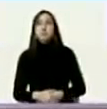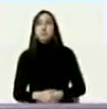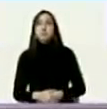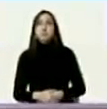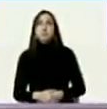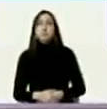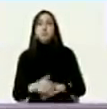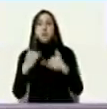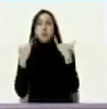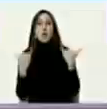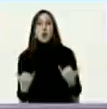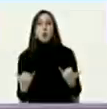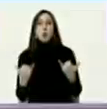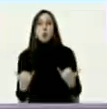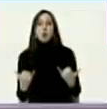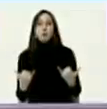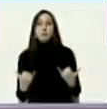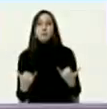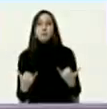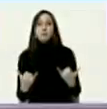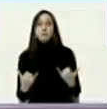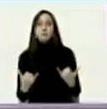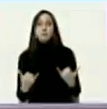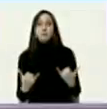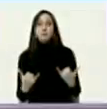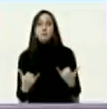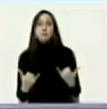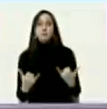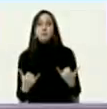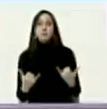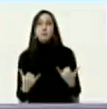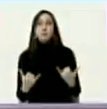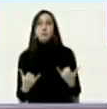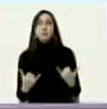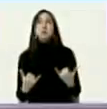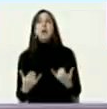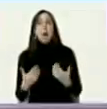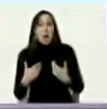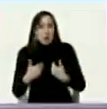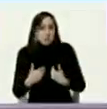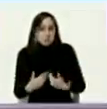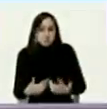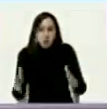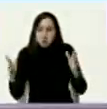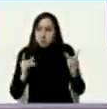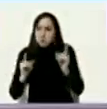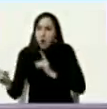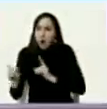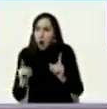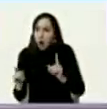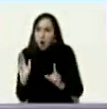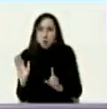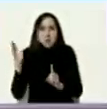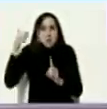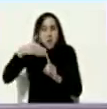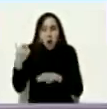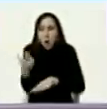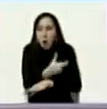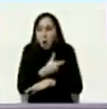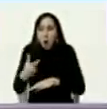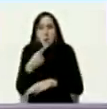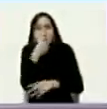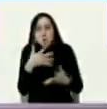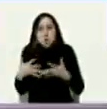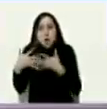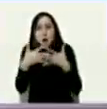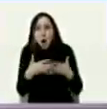ahora desde aquí que se abra un diálogo directo con el gobierno de Estados Unidos